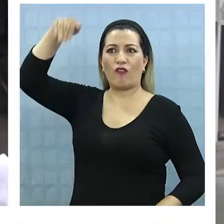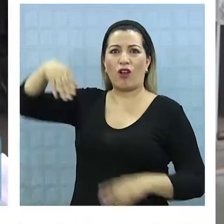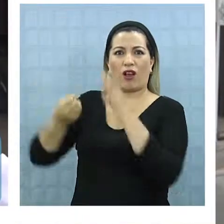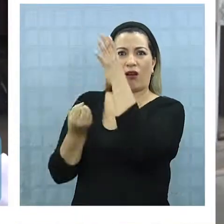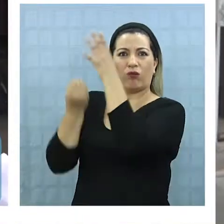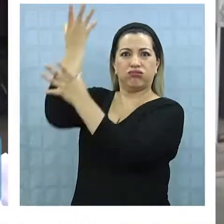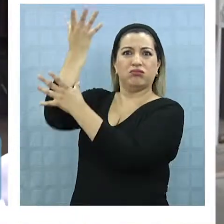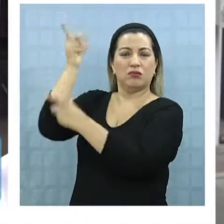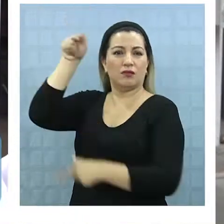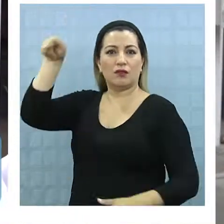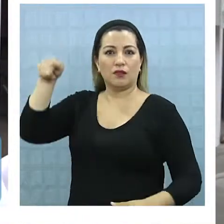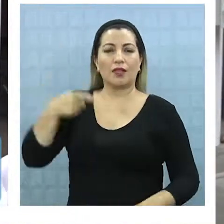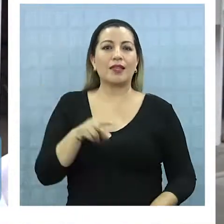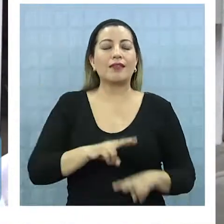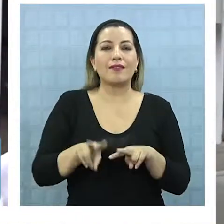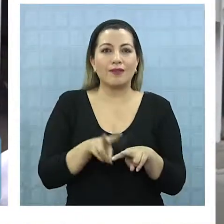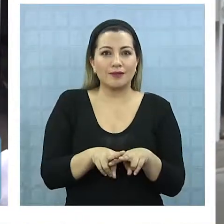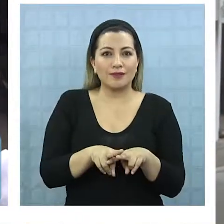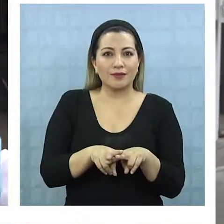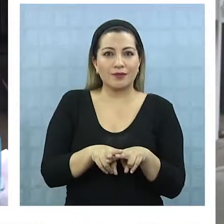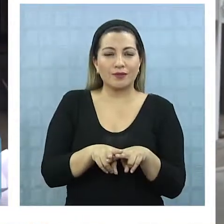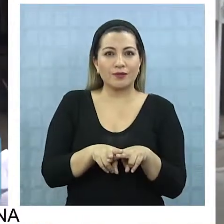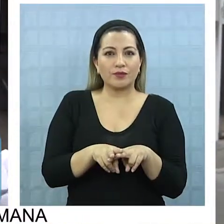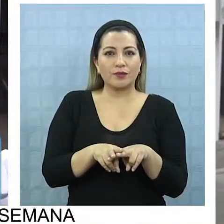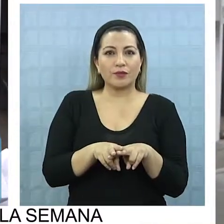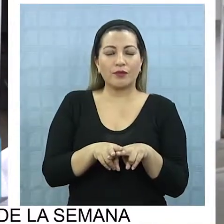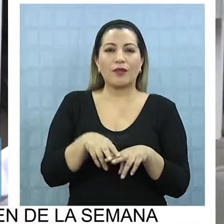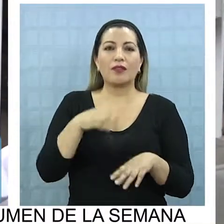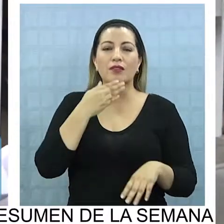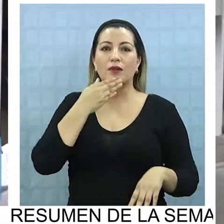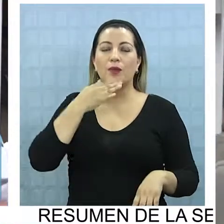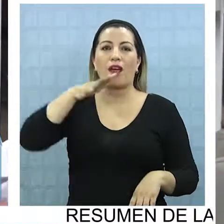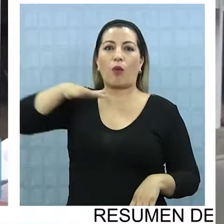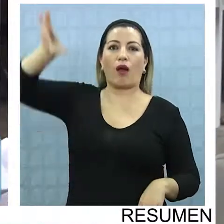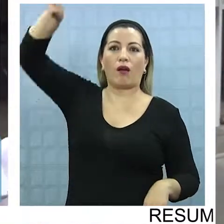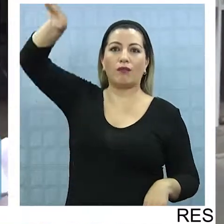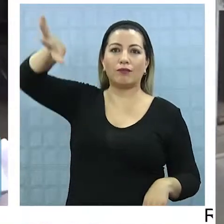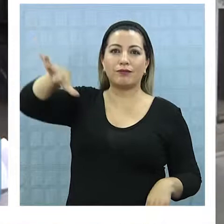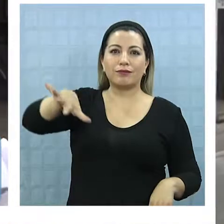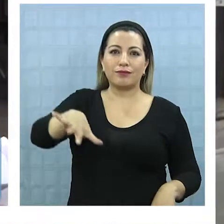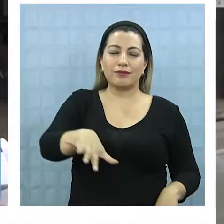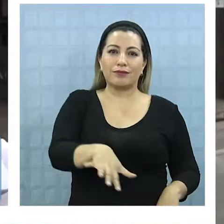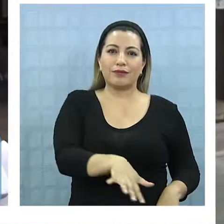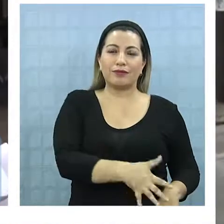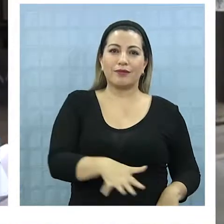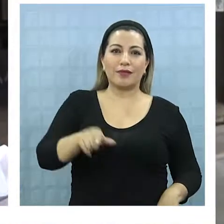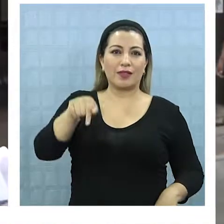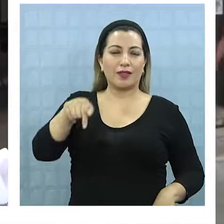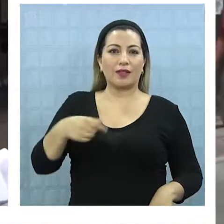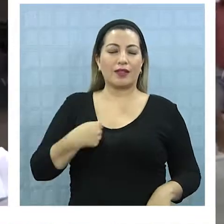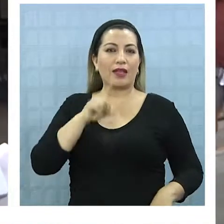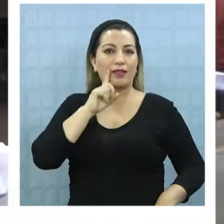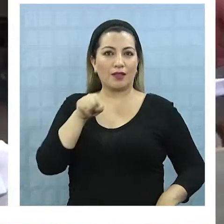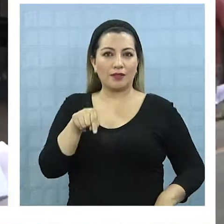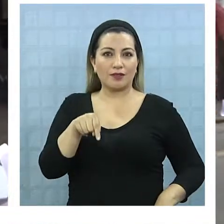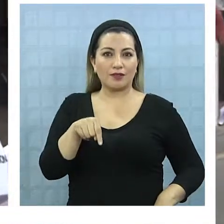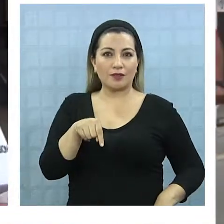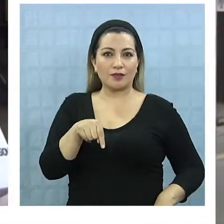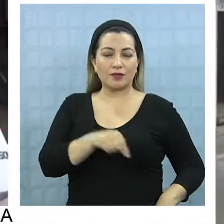producen, por las vertientes que tengan, volcanes que estén.